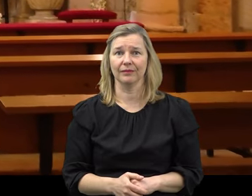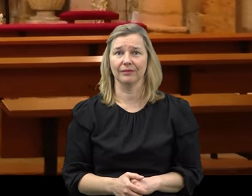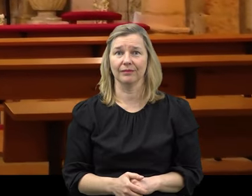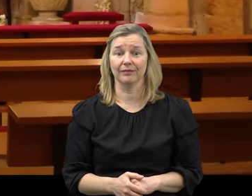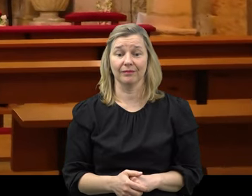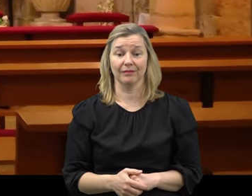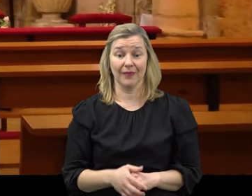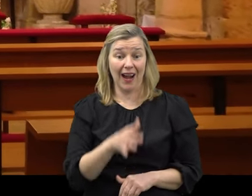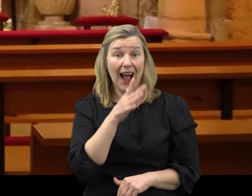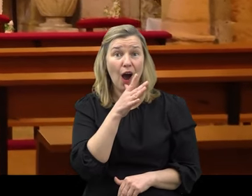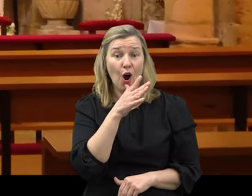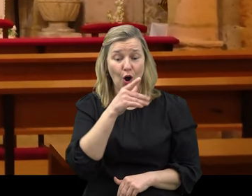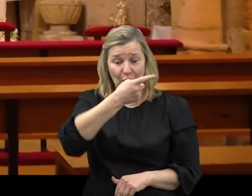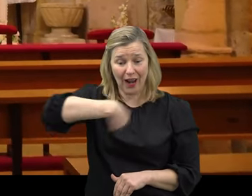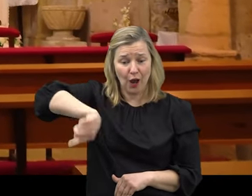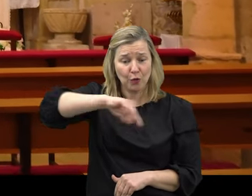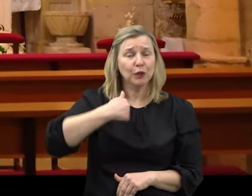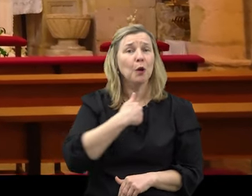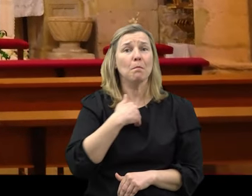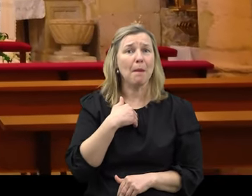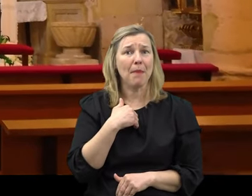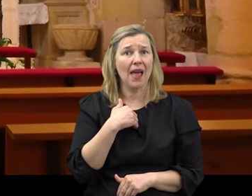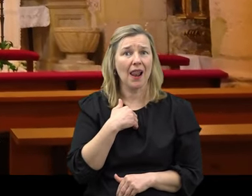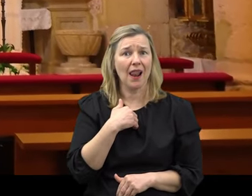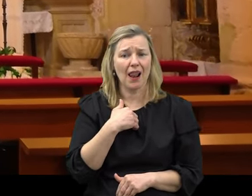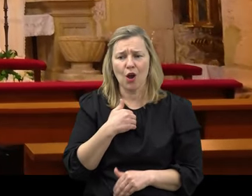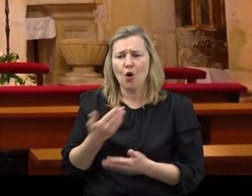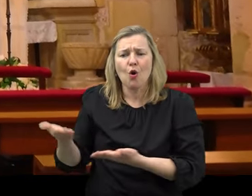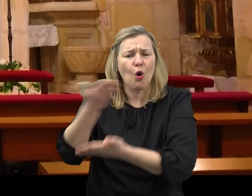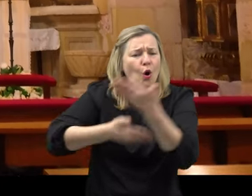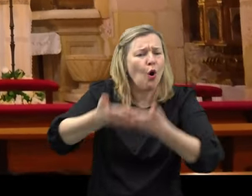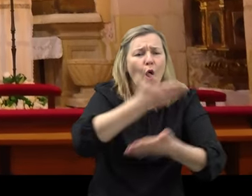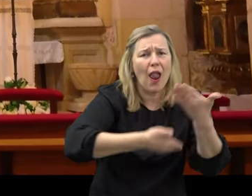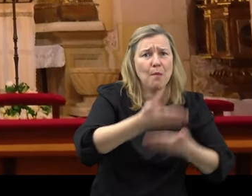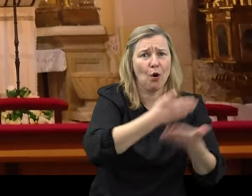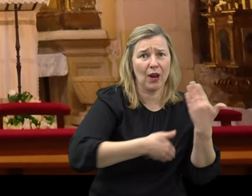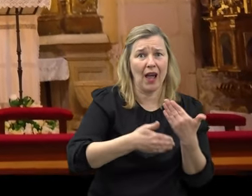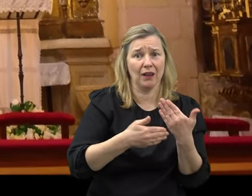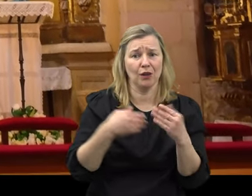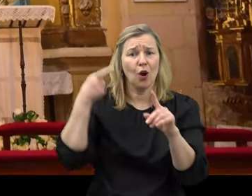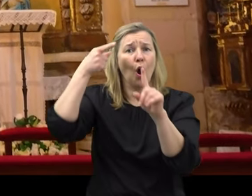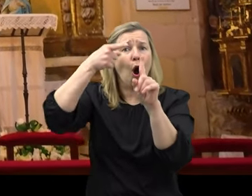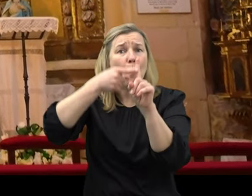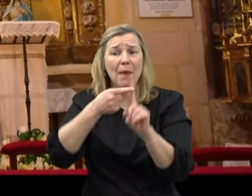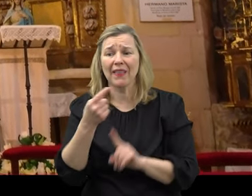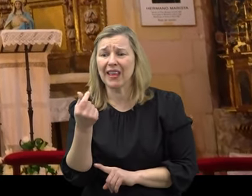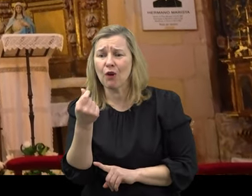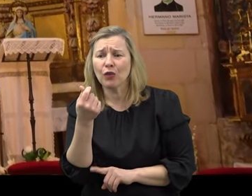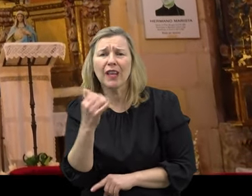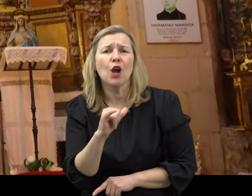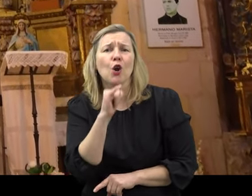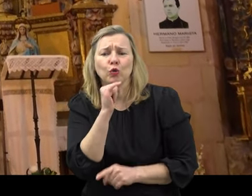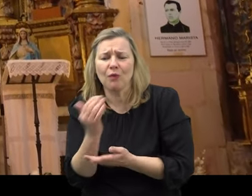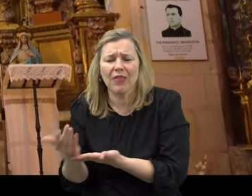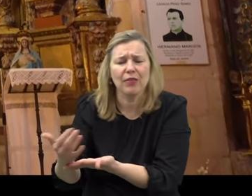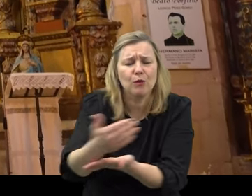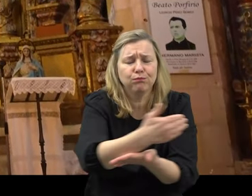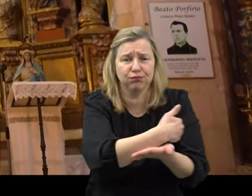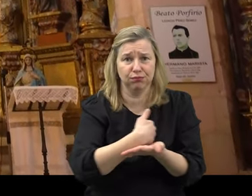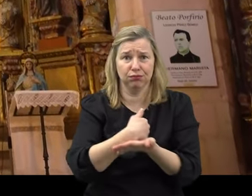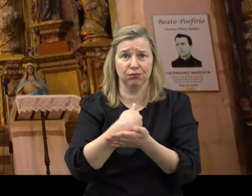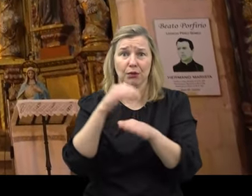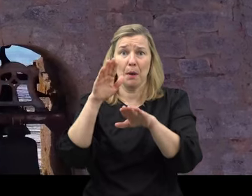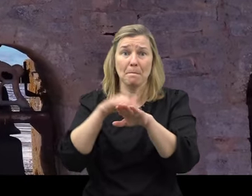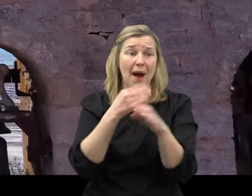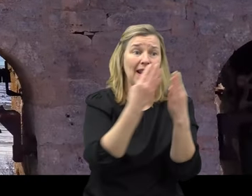Hoy, nuestro trabajo consiste en que podamos, entre todos, recaudar los fondos suficientes para que tanto el